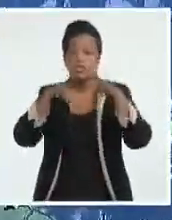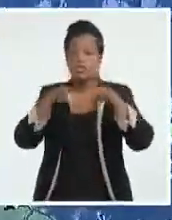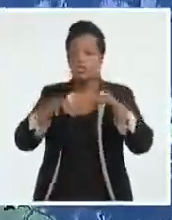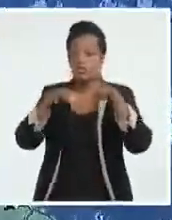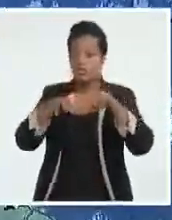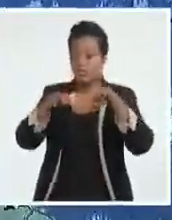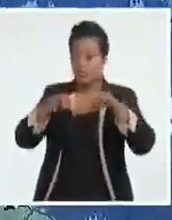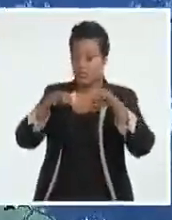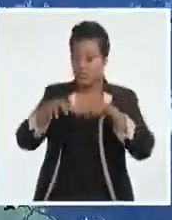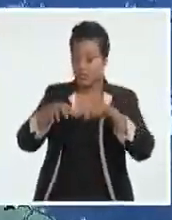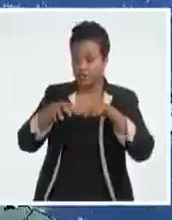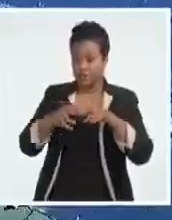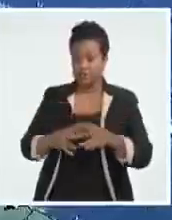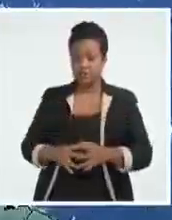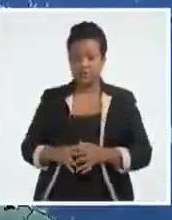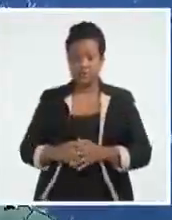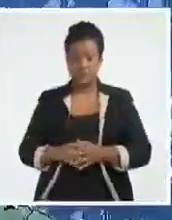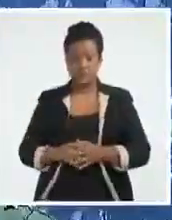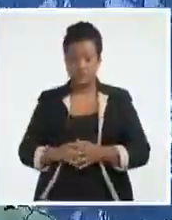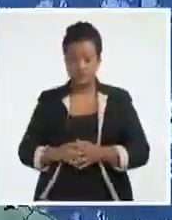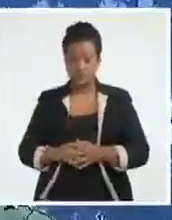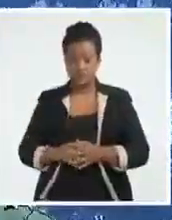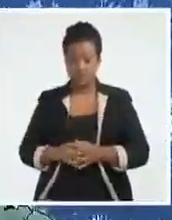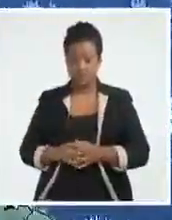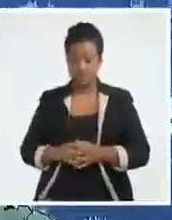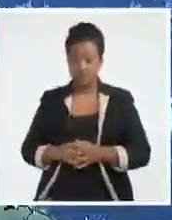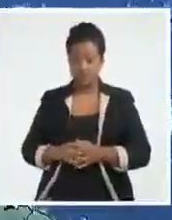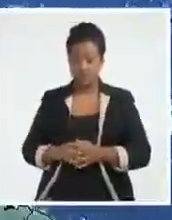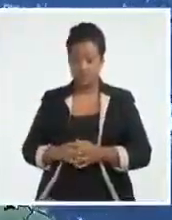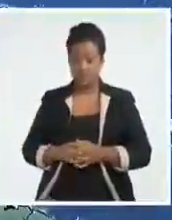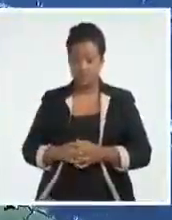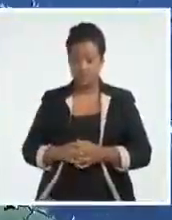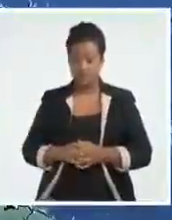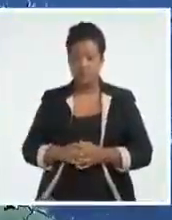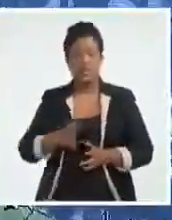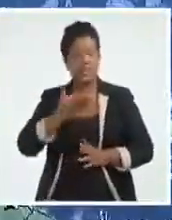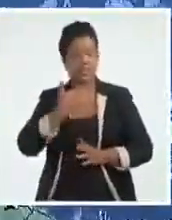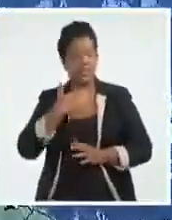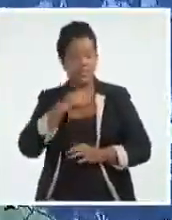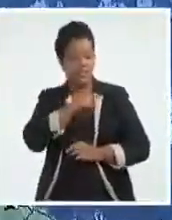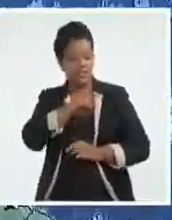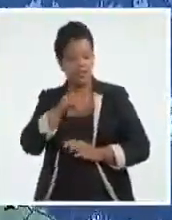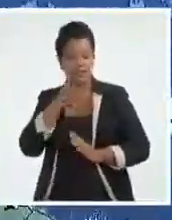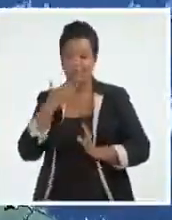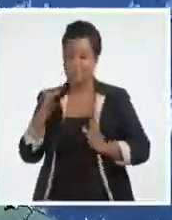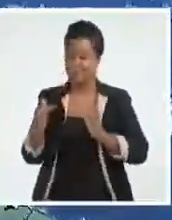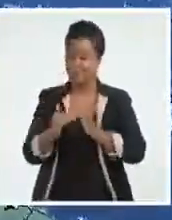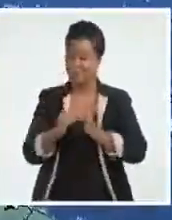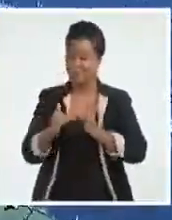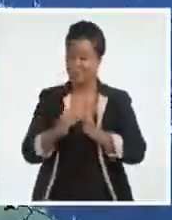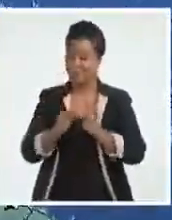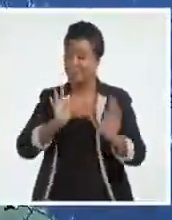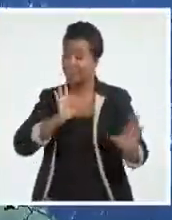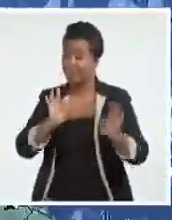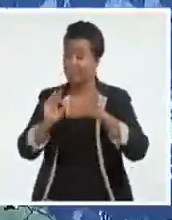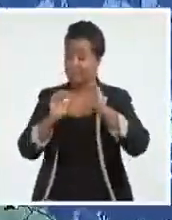en localidades del interior y sur de casi todo el territorio nacional. Les deseo a todos que tengan una tarde muy feliz, que se cuiden y hasta mañana.